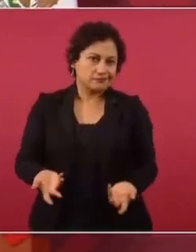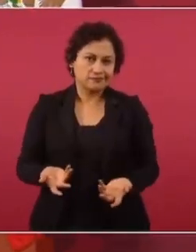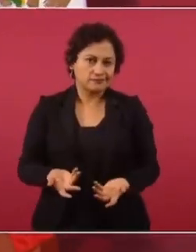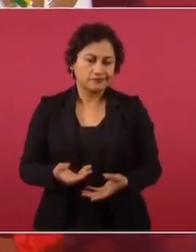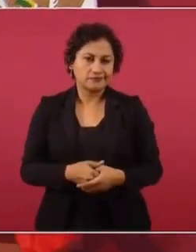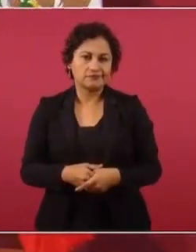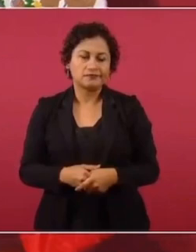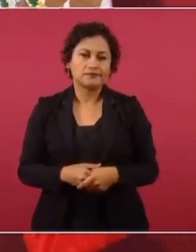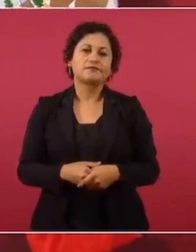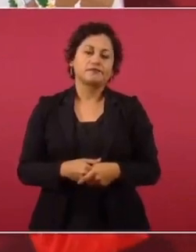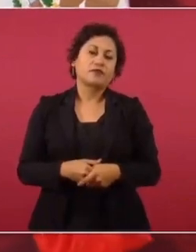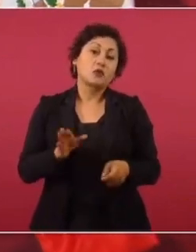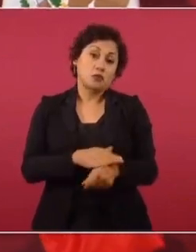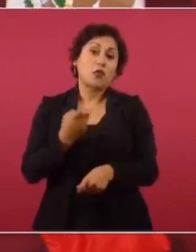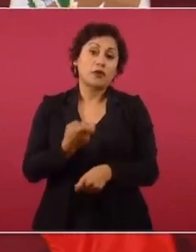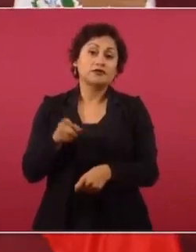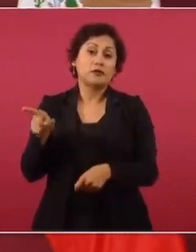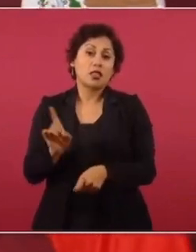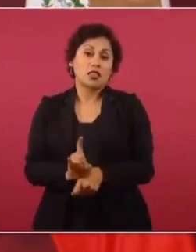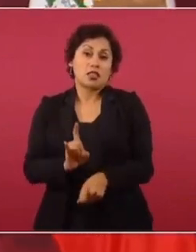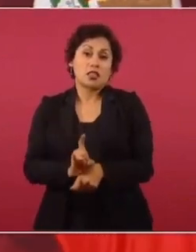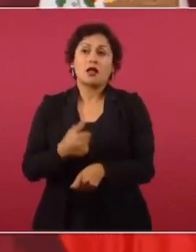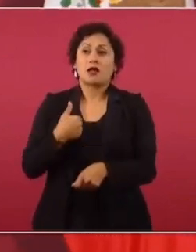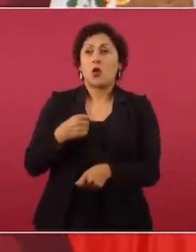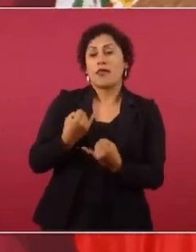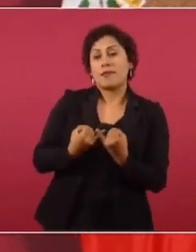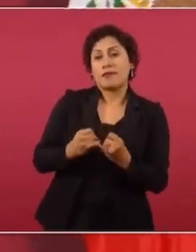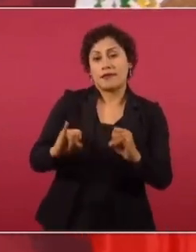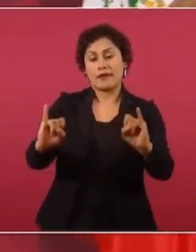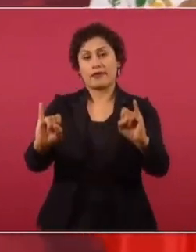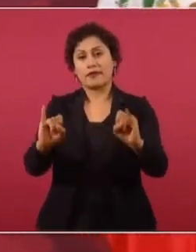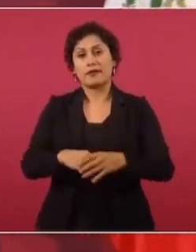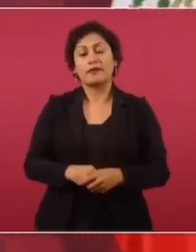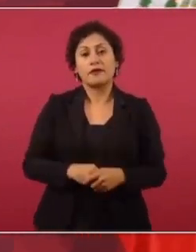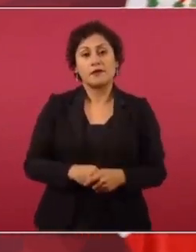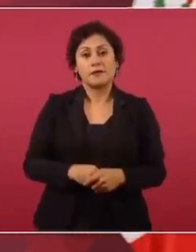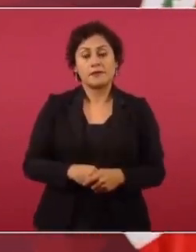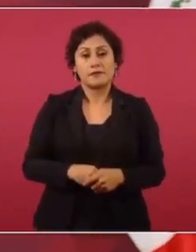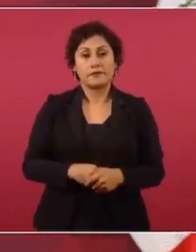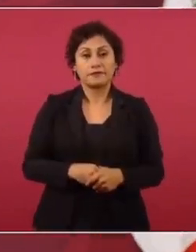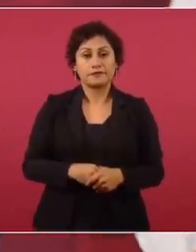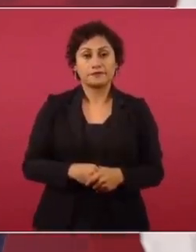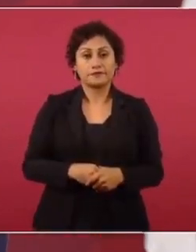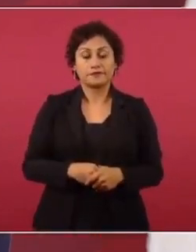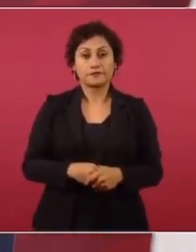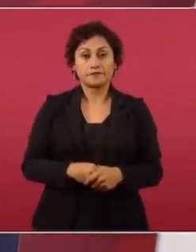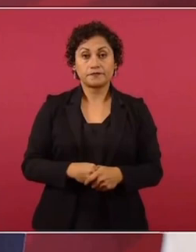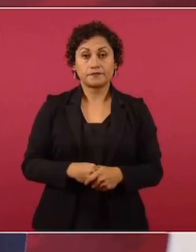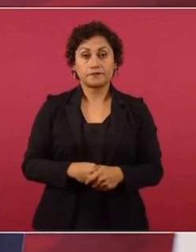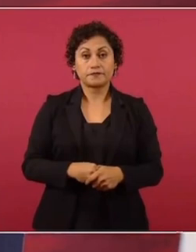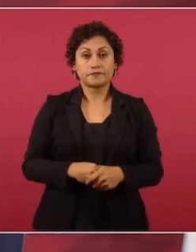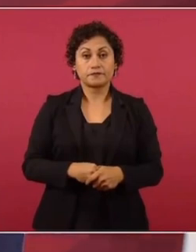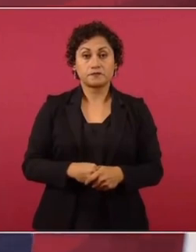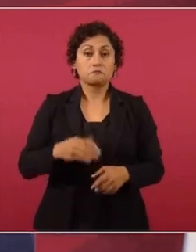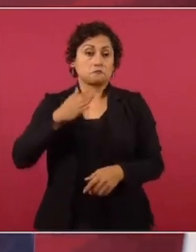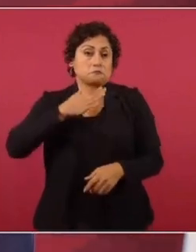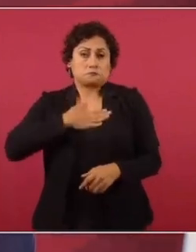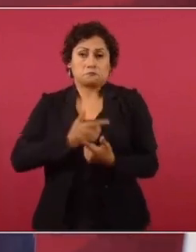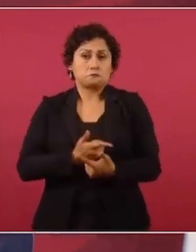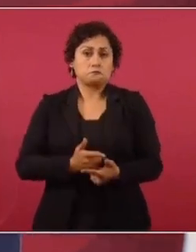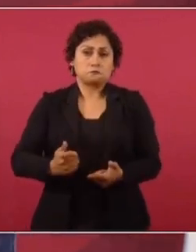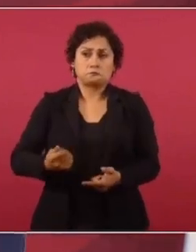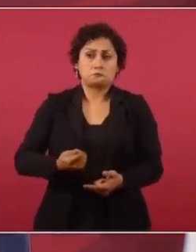simulan ser independientes, autónomos,